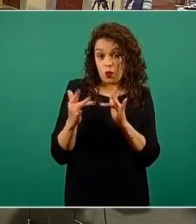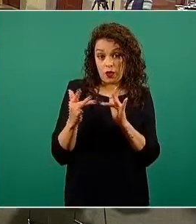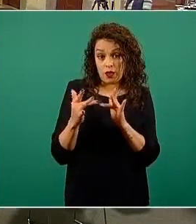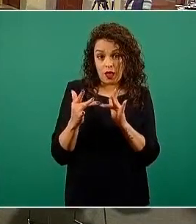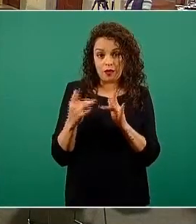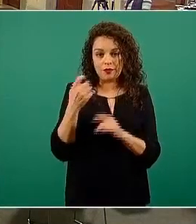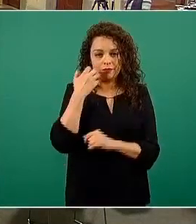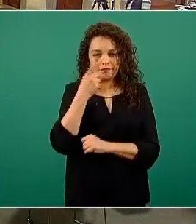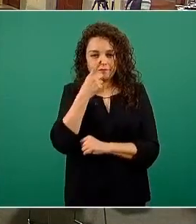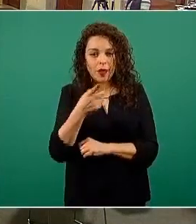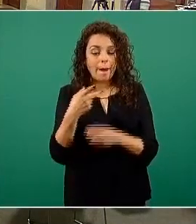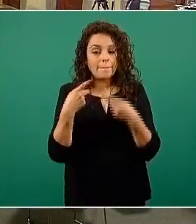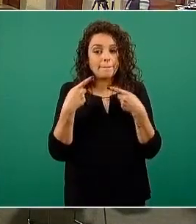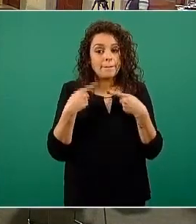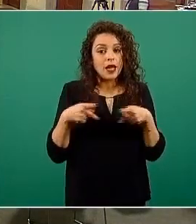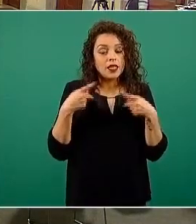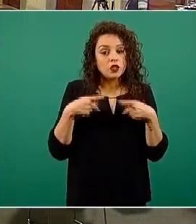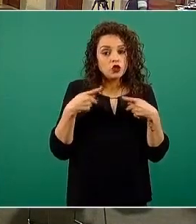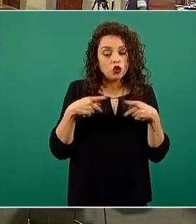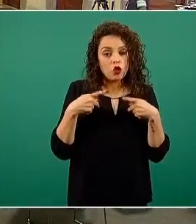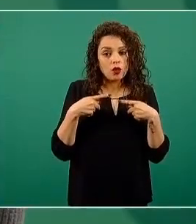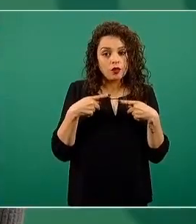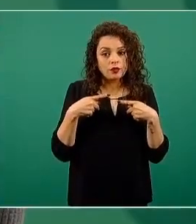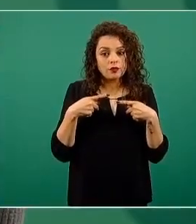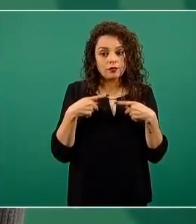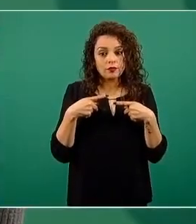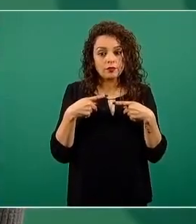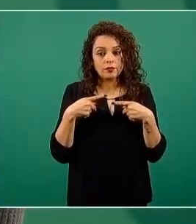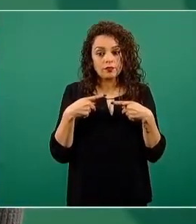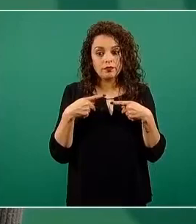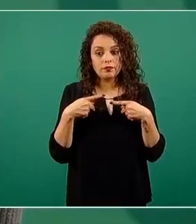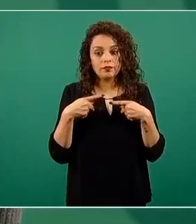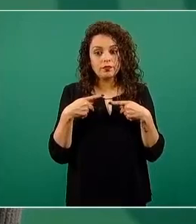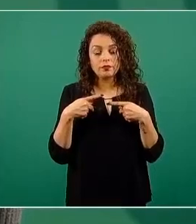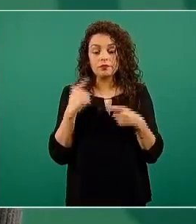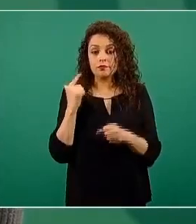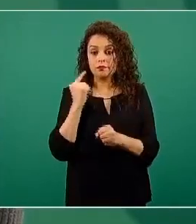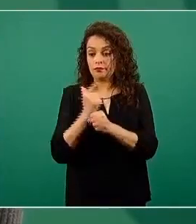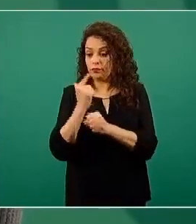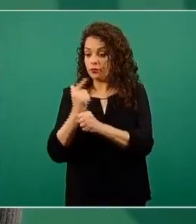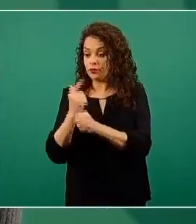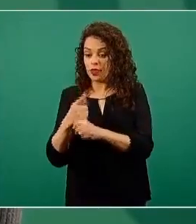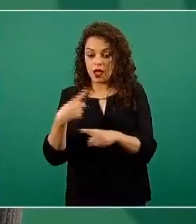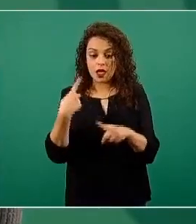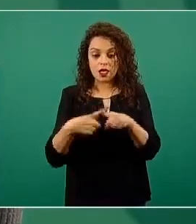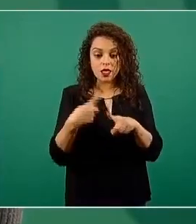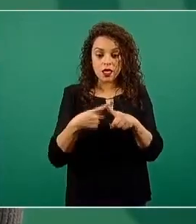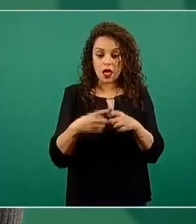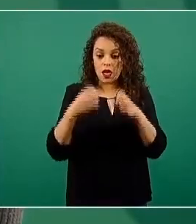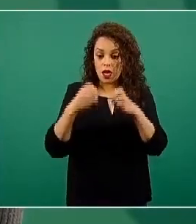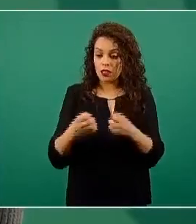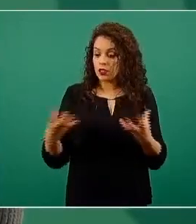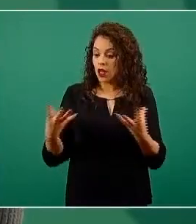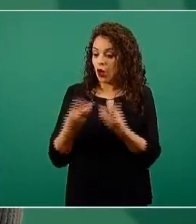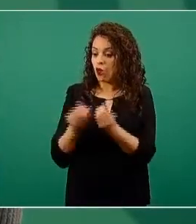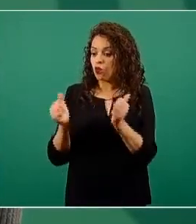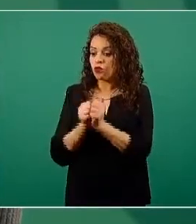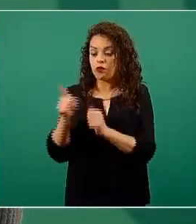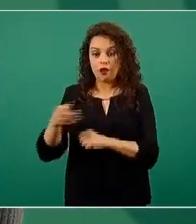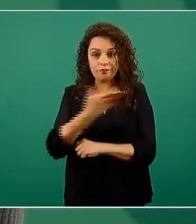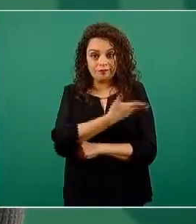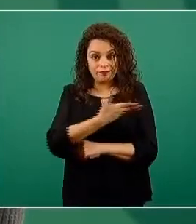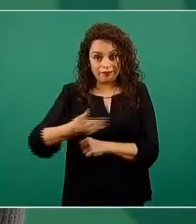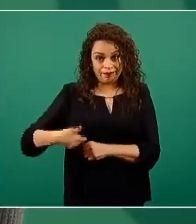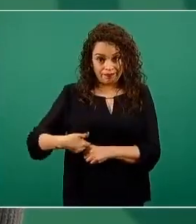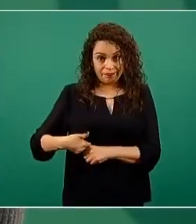las personas o en su momento la identificación de las que en su momento pueden haber sido contactos del señor presidente, están dentro